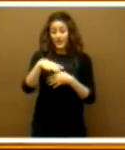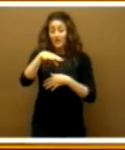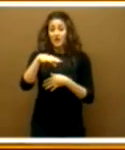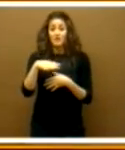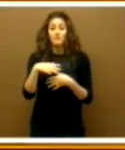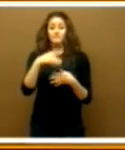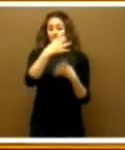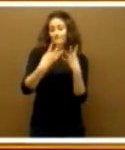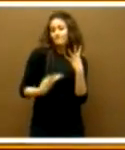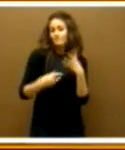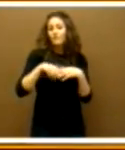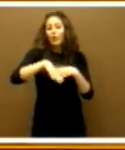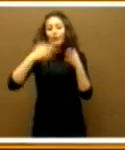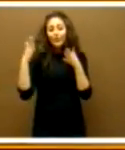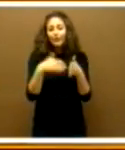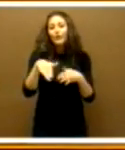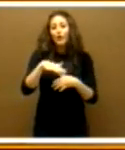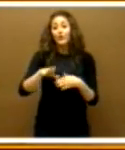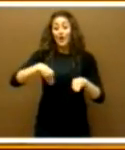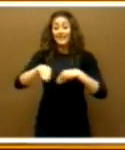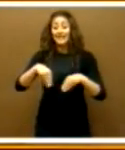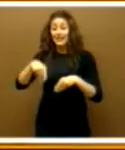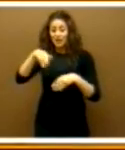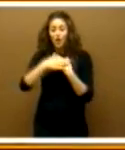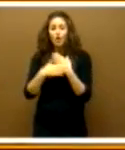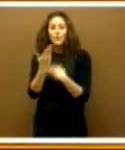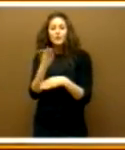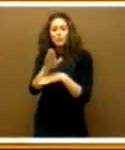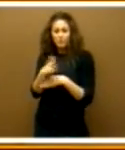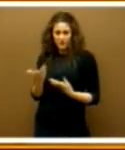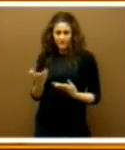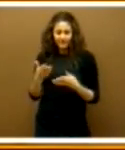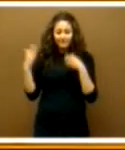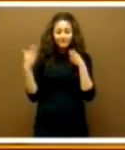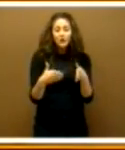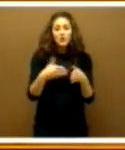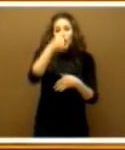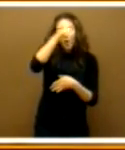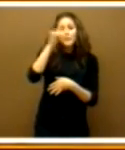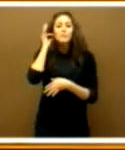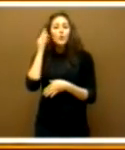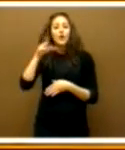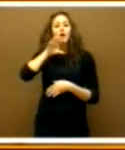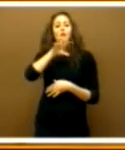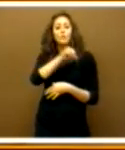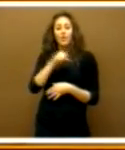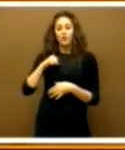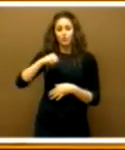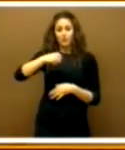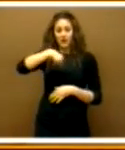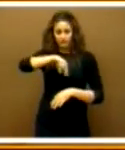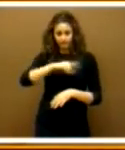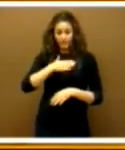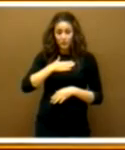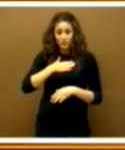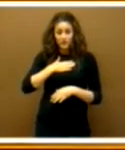que nos presenta esta mañana el Gobierno. Y va dirigida a los hombres y a las mujeres de nuestra comunidad autónoma, que adoptan de manera